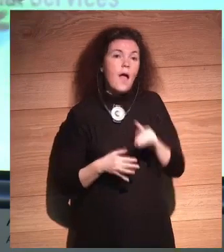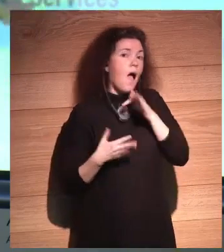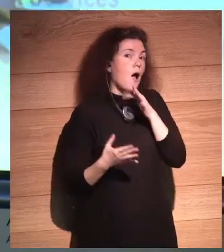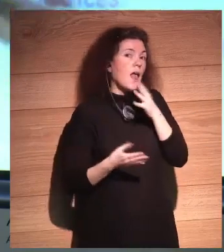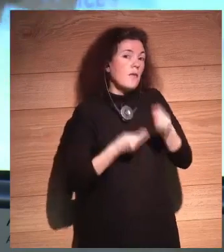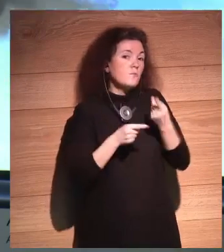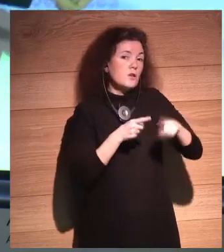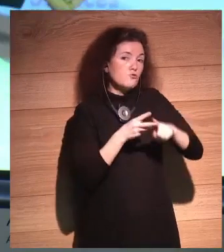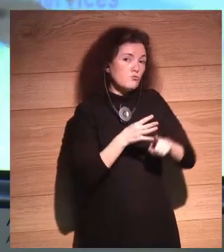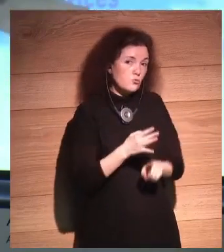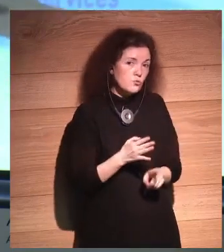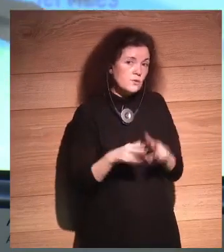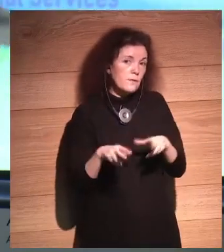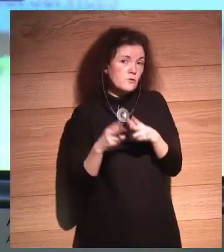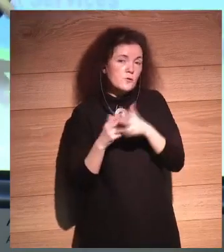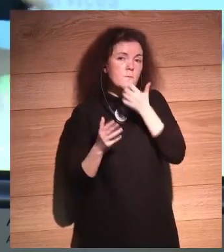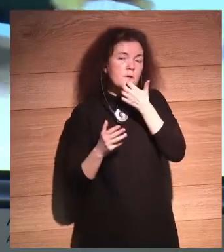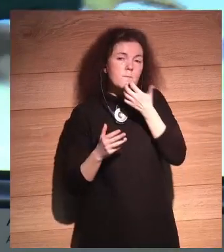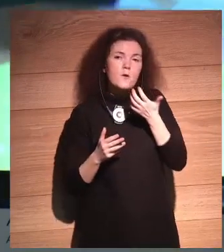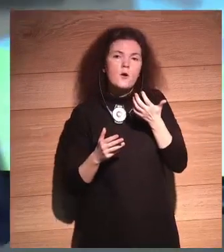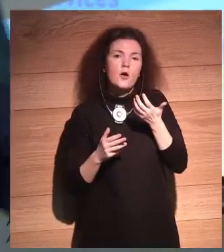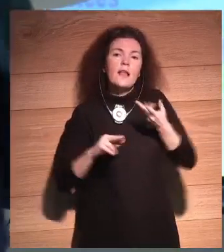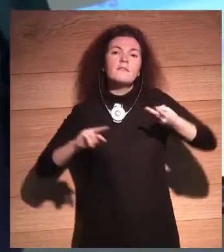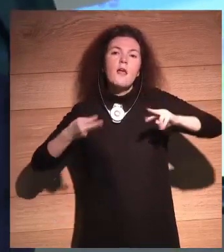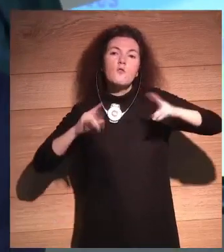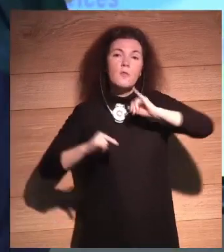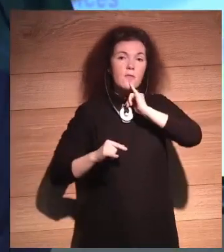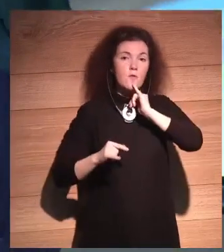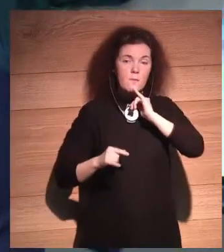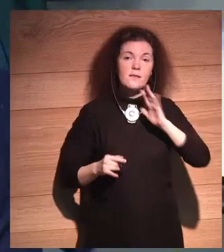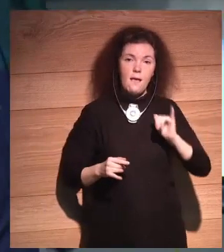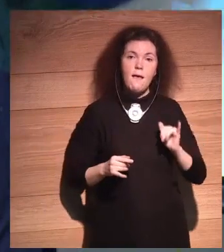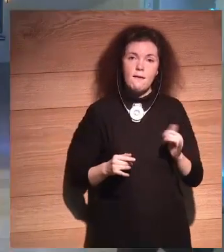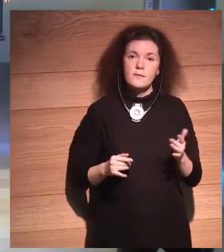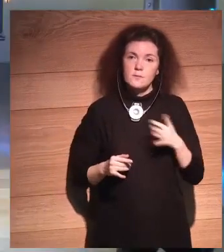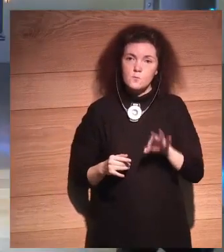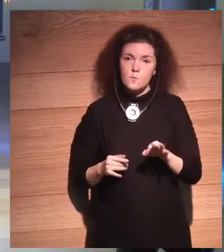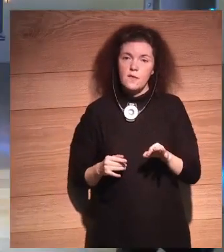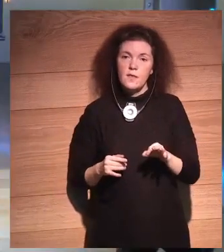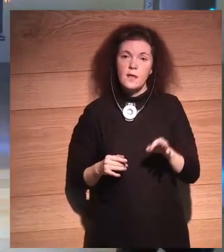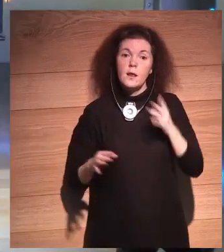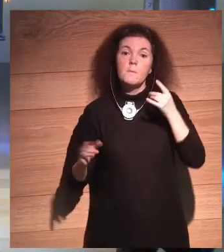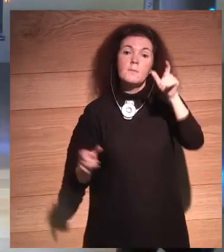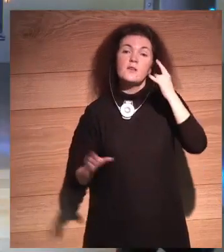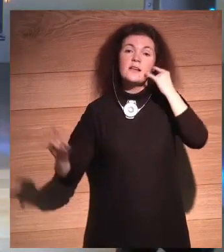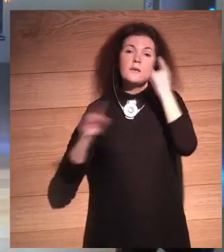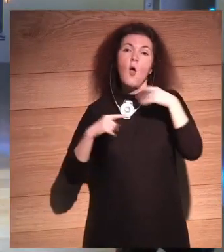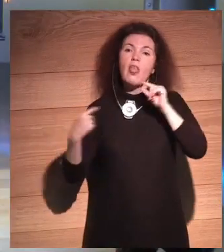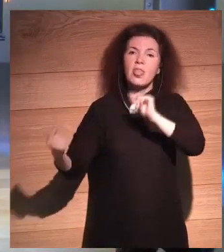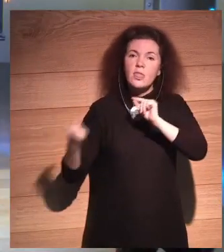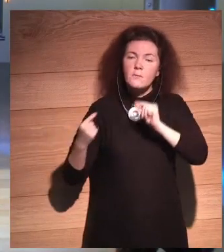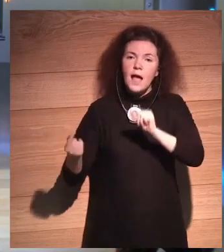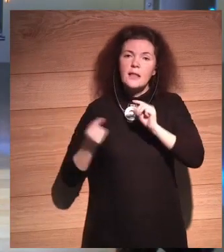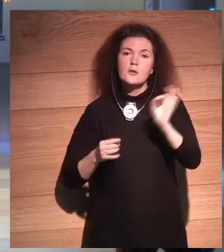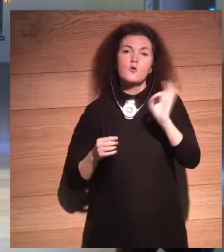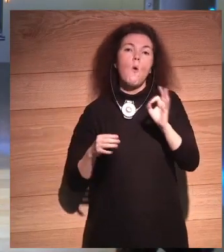actuando en muchos aspectos de la sociedad. Por ejemplo, en la traducción de idiomas, en los call centers, en los debates, en